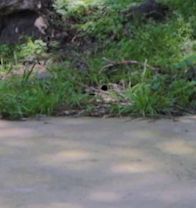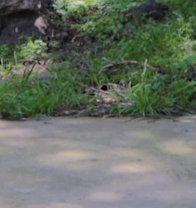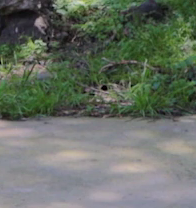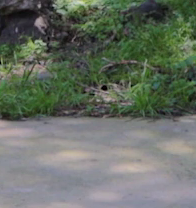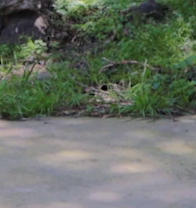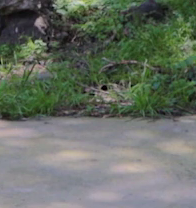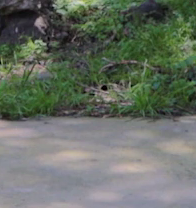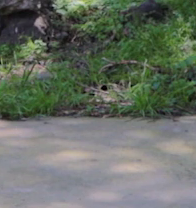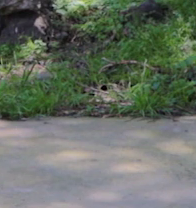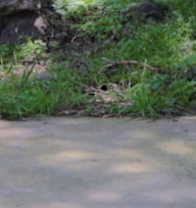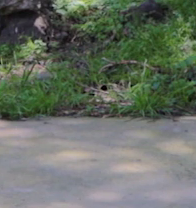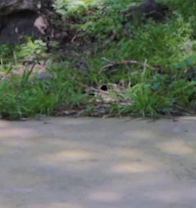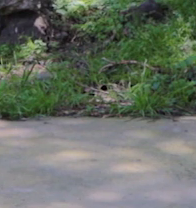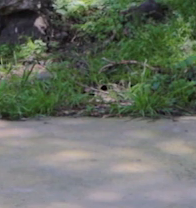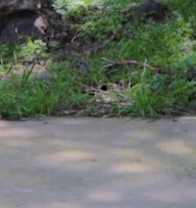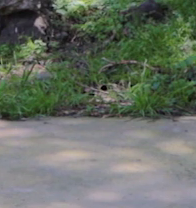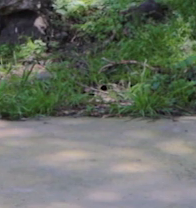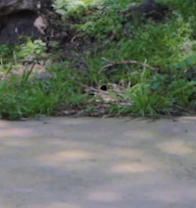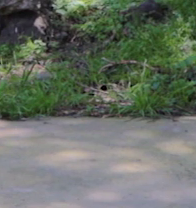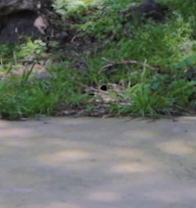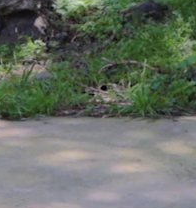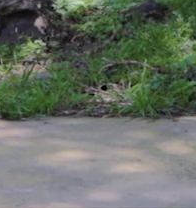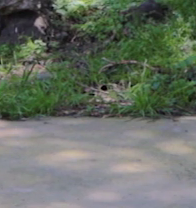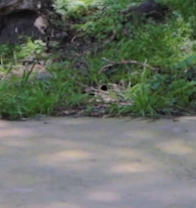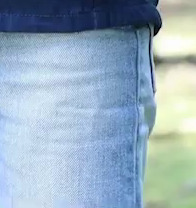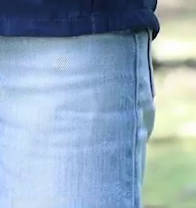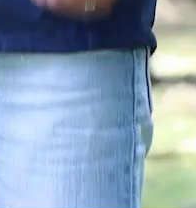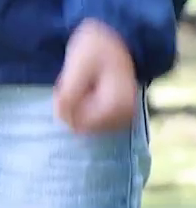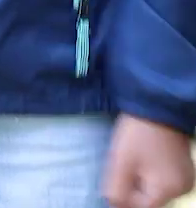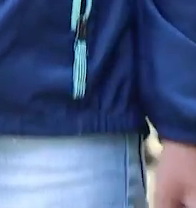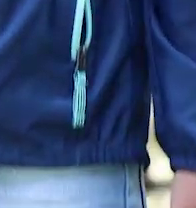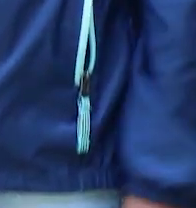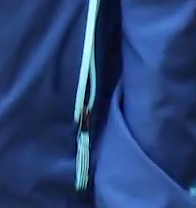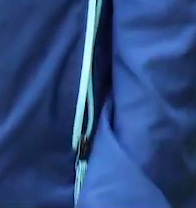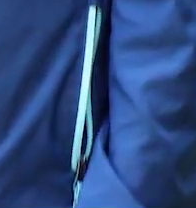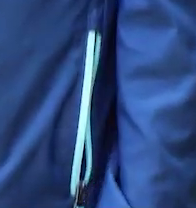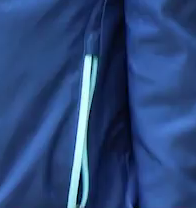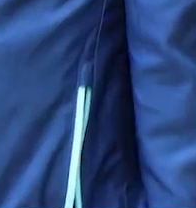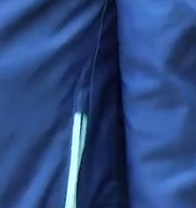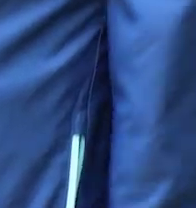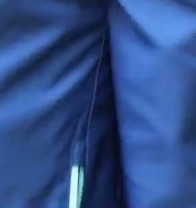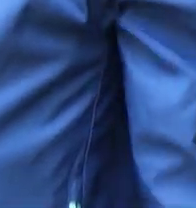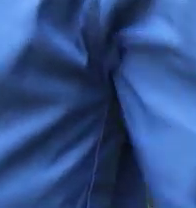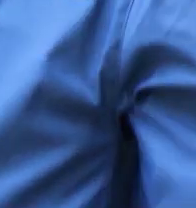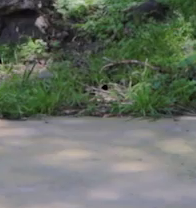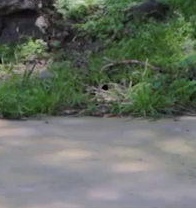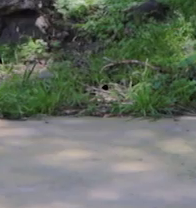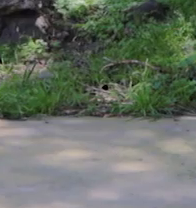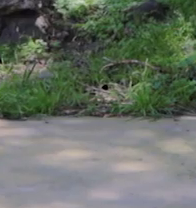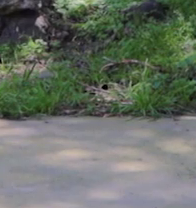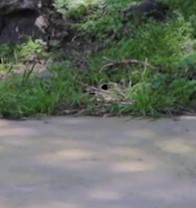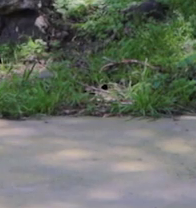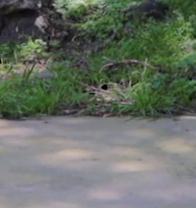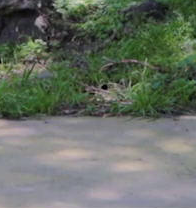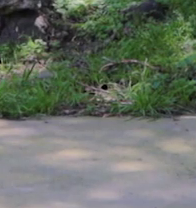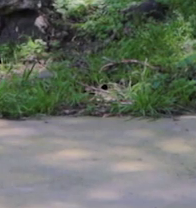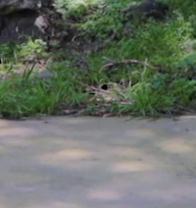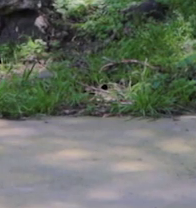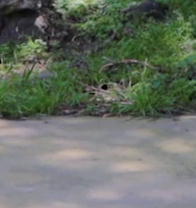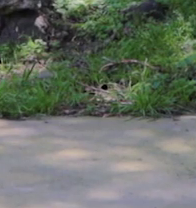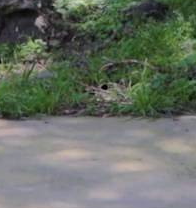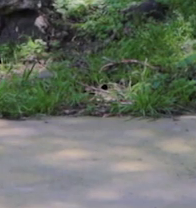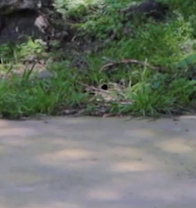vea. Otra más. Bien, descansamos. Agitamos nuestros brazos. Vamos a descansar,